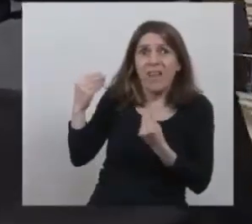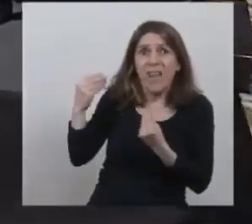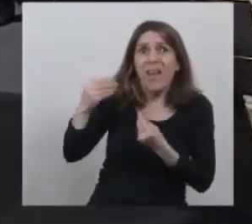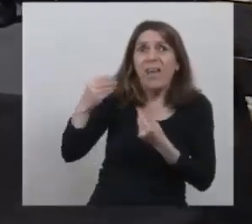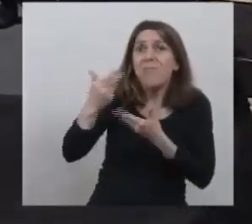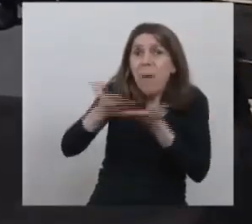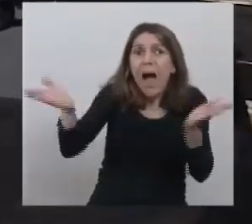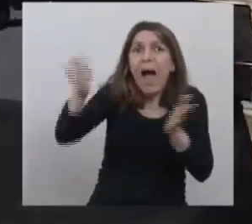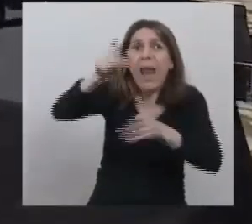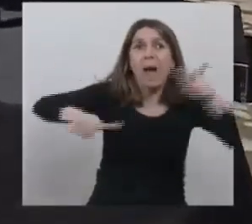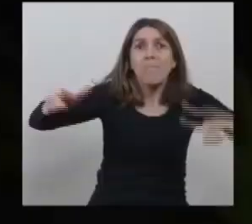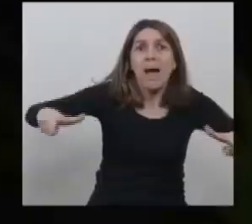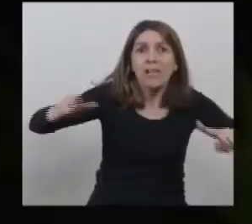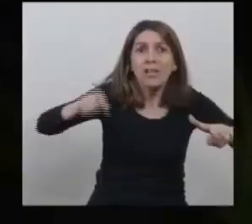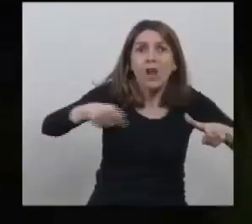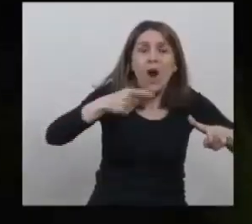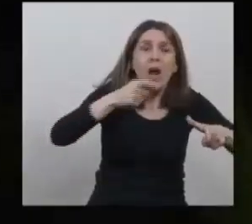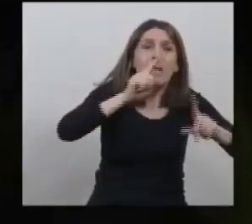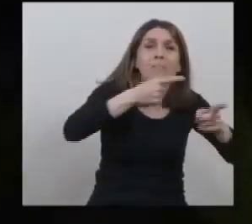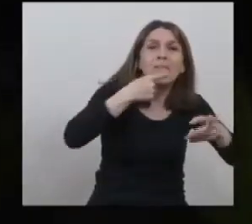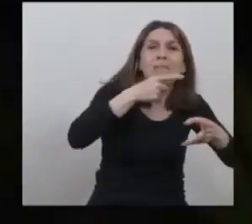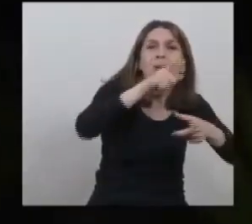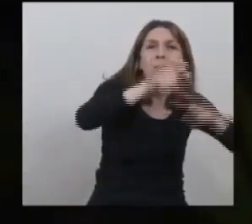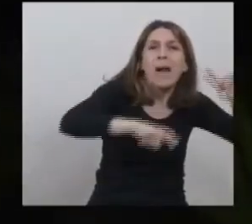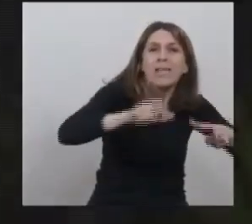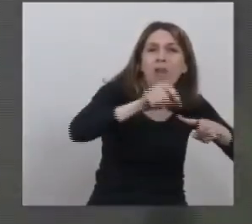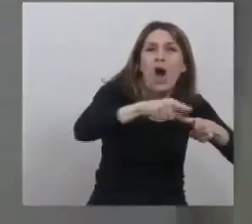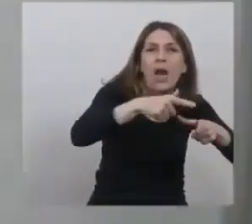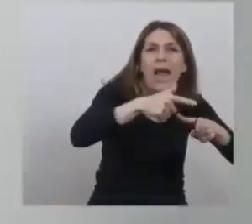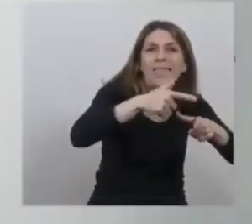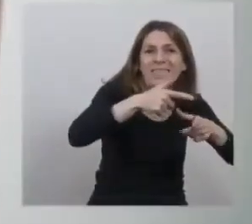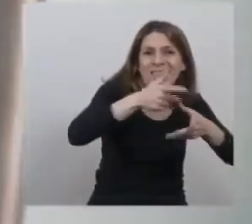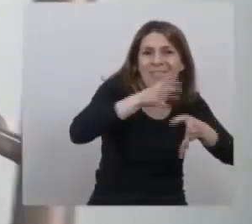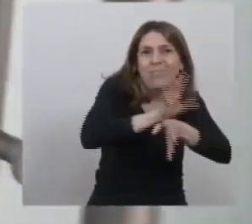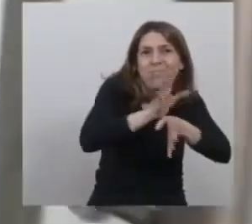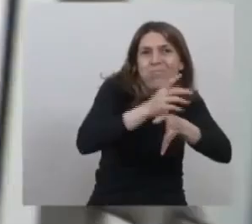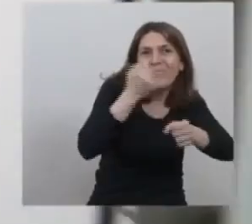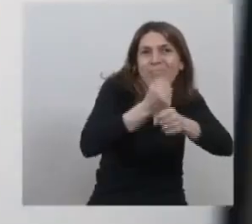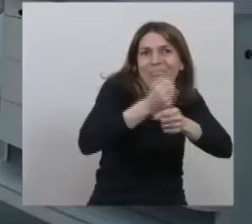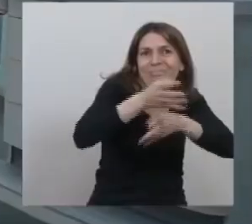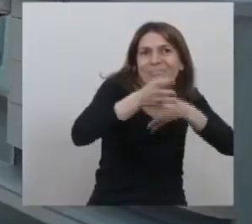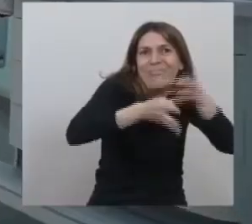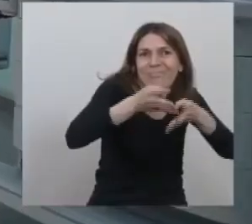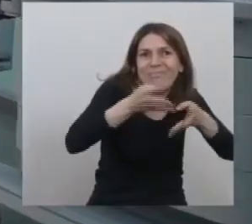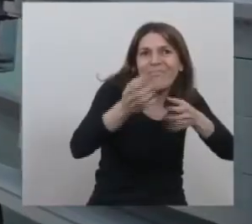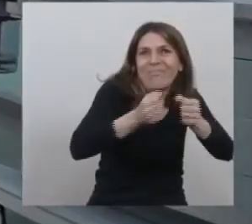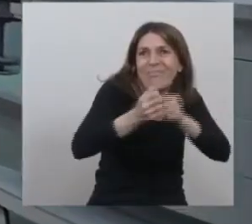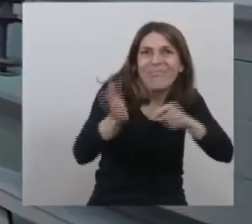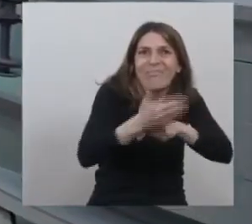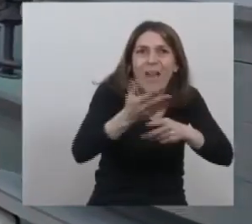vecinos de maquinista sabio la zona que parecía más olvidada de Escobar